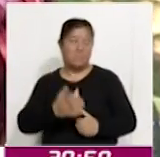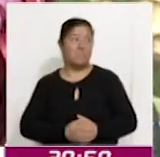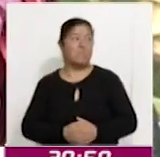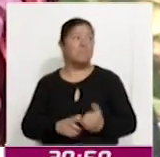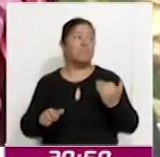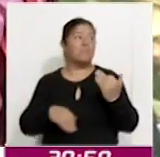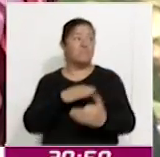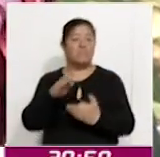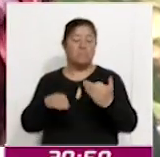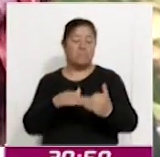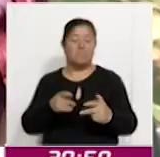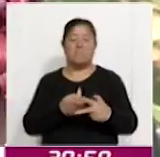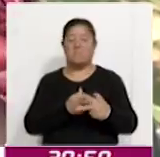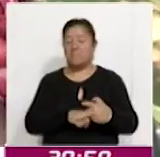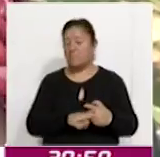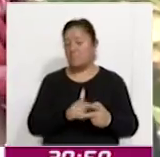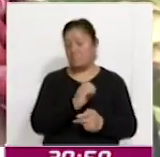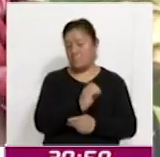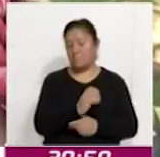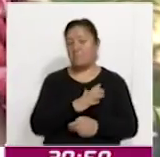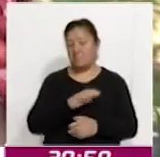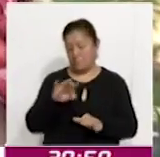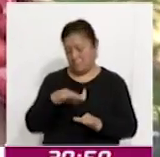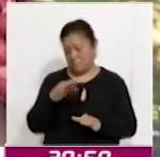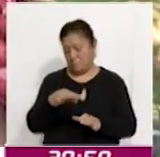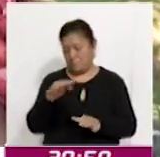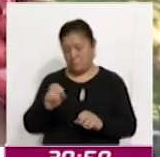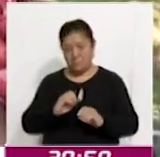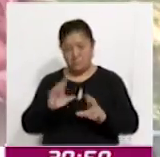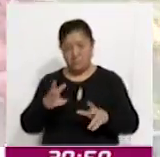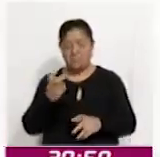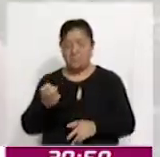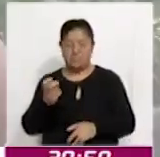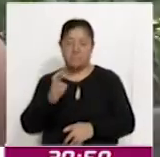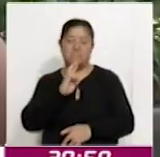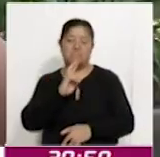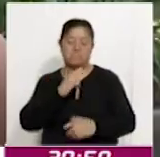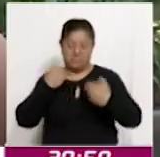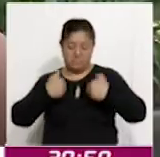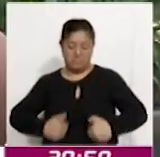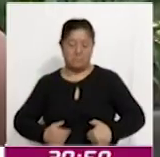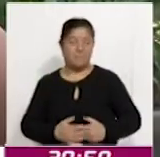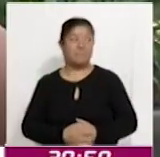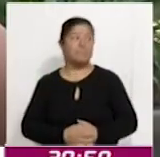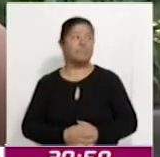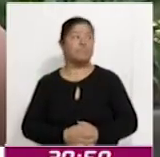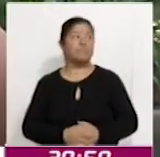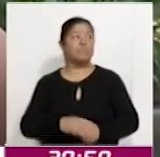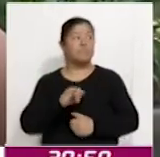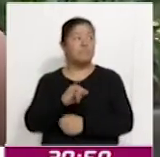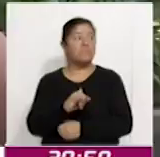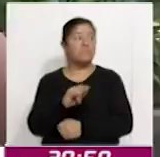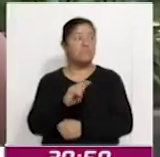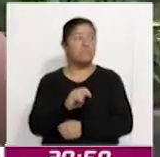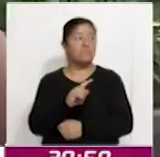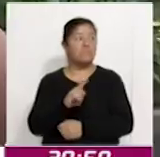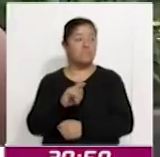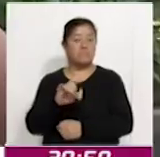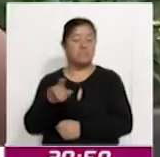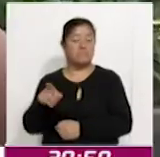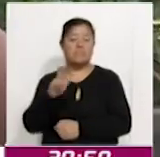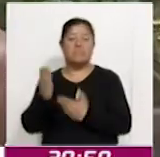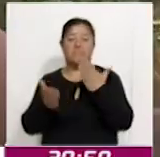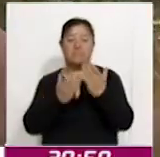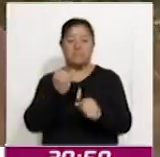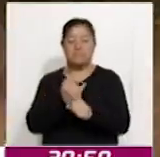confeccionamos desde cero, lo cosimos, obviamente, y este es el gran resultado. En tanto, Giselle Contreras Paredes, quien también es estudiante de la